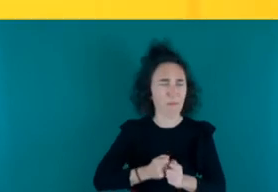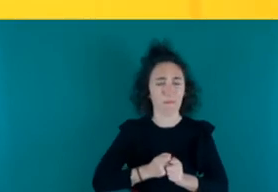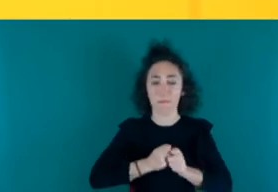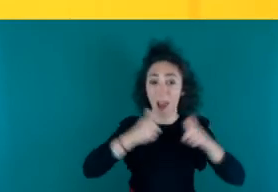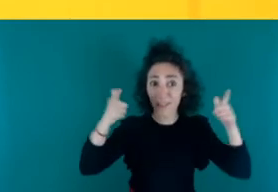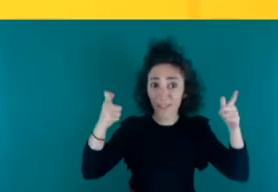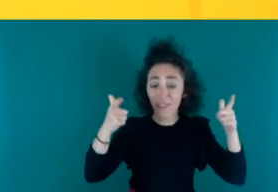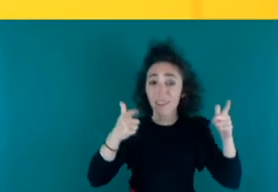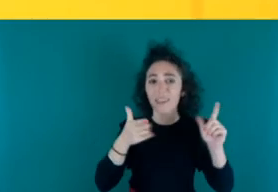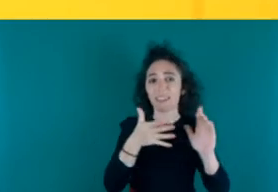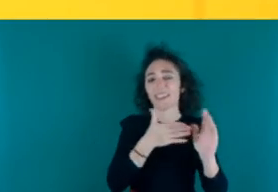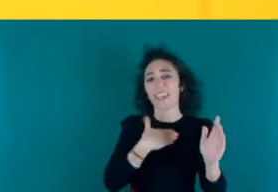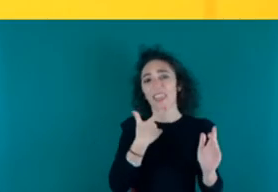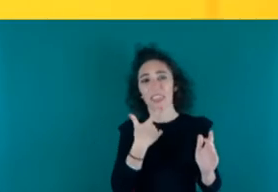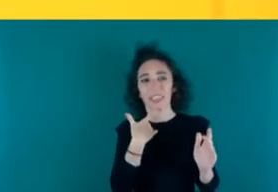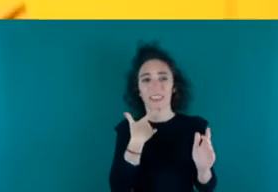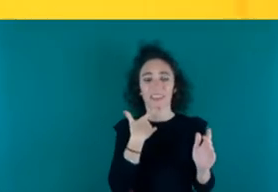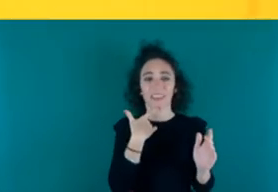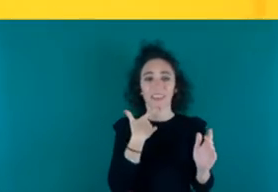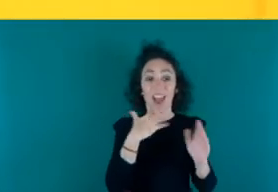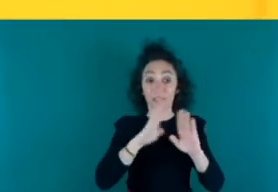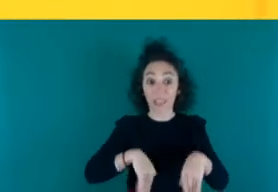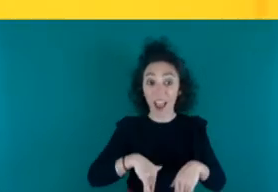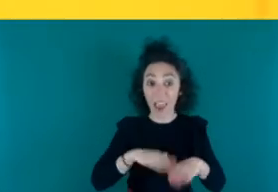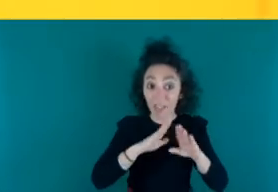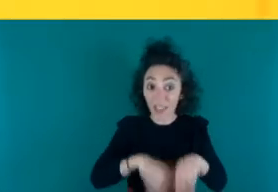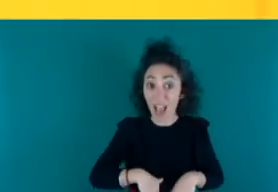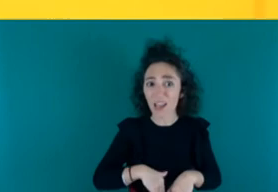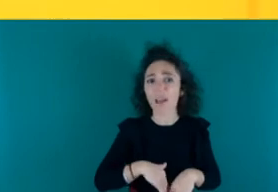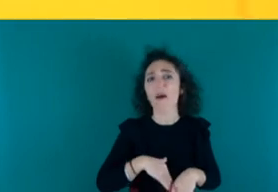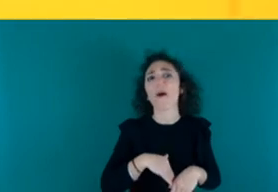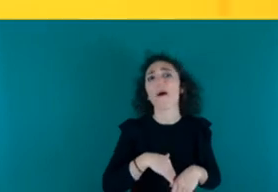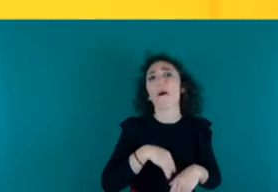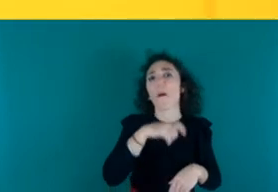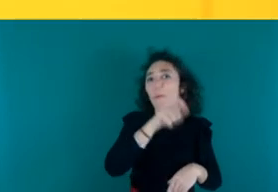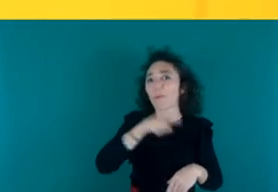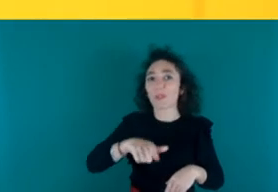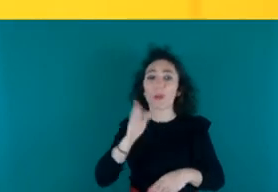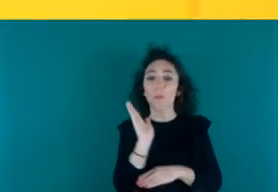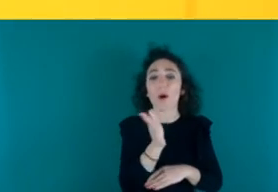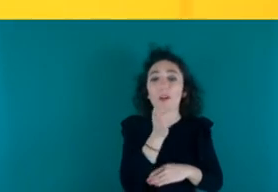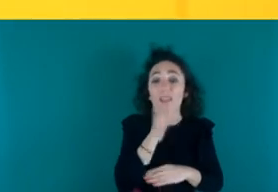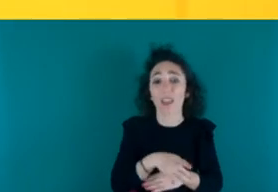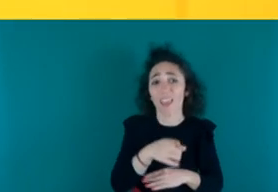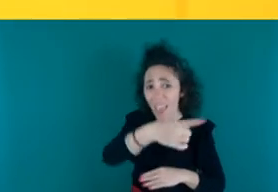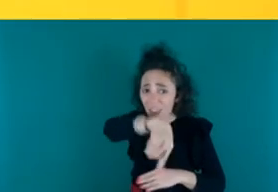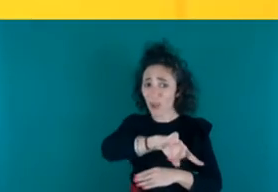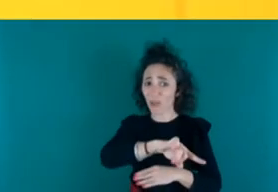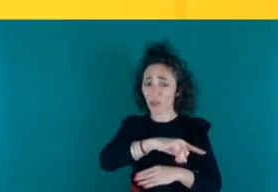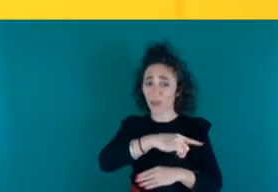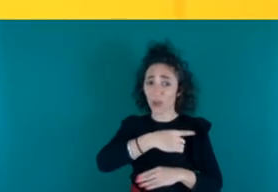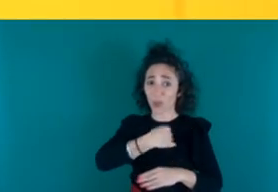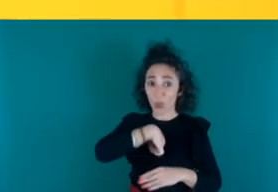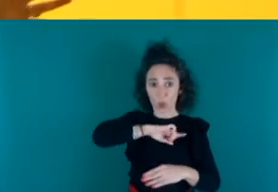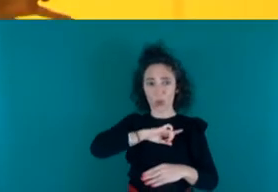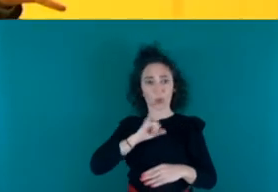es como al final los perjudicados de todos son ellos y nosotros nosotros es como